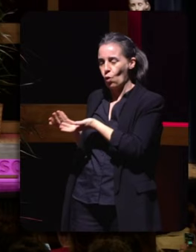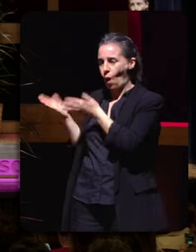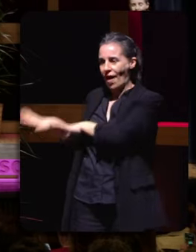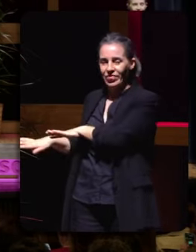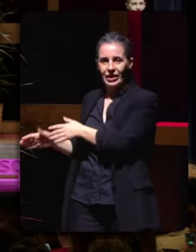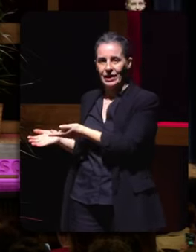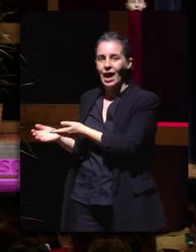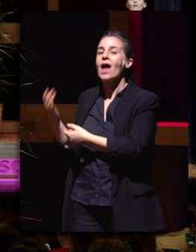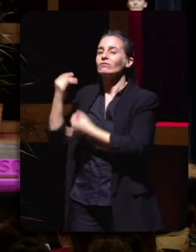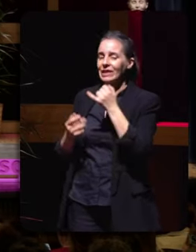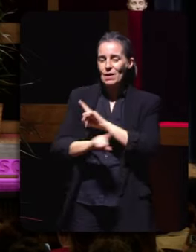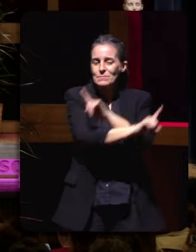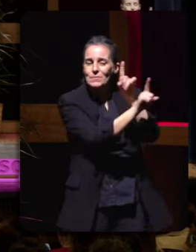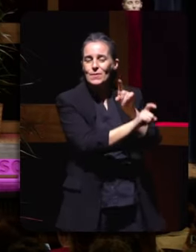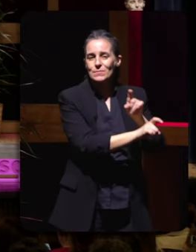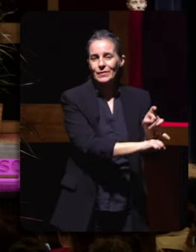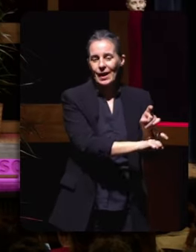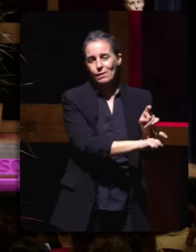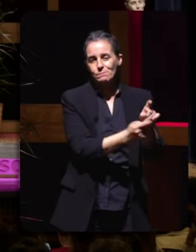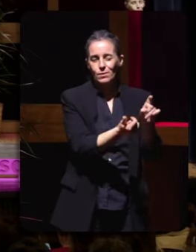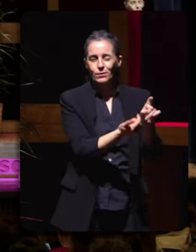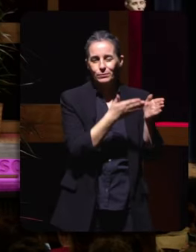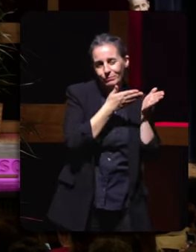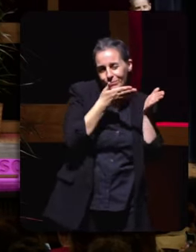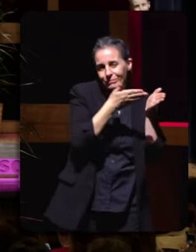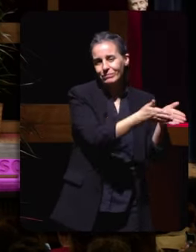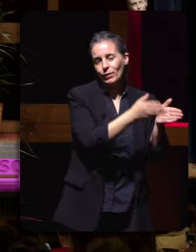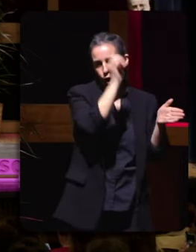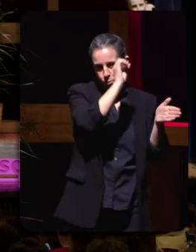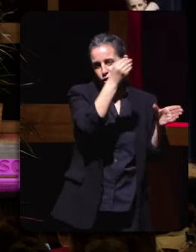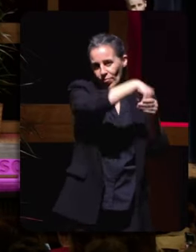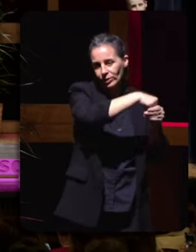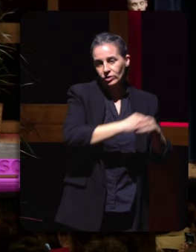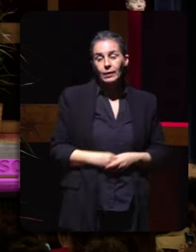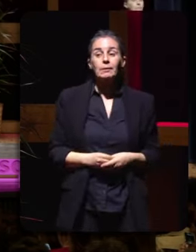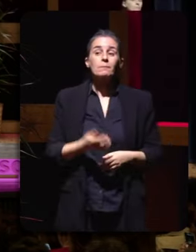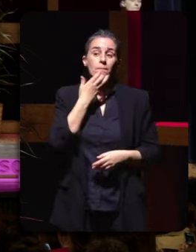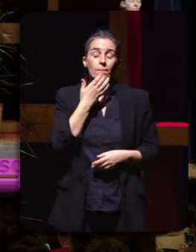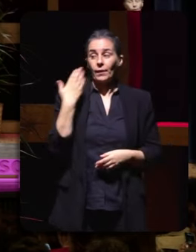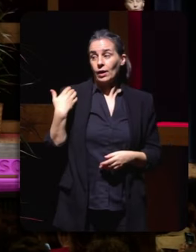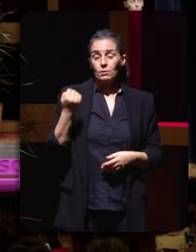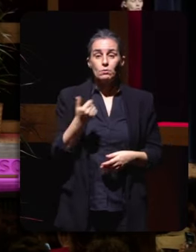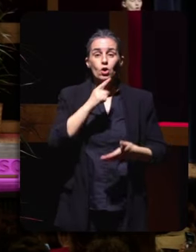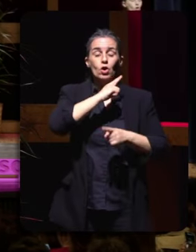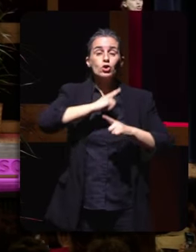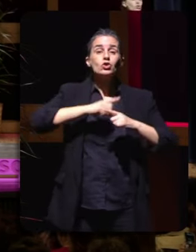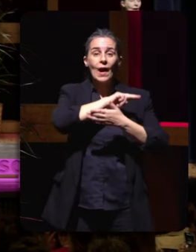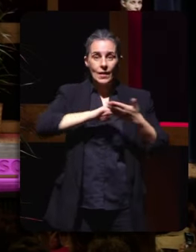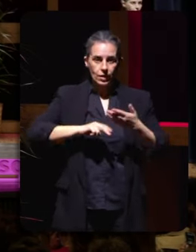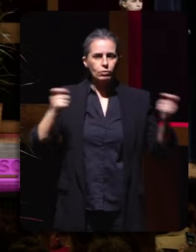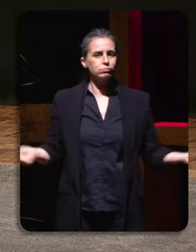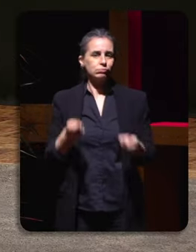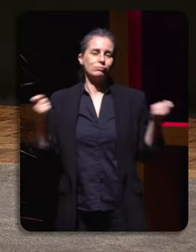e opinando. Por poñer un exemplo recente, a Xunta de Galicia anunciou a Bombo y Platillo un